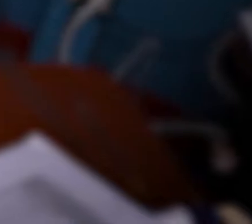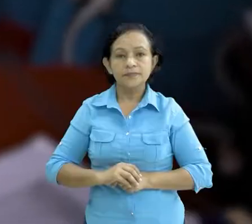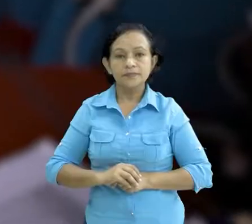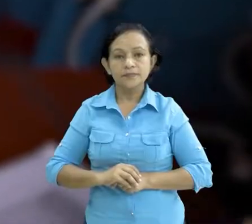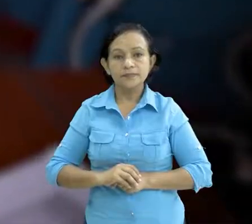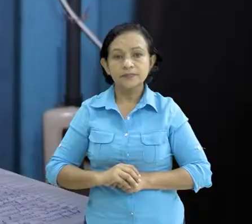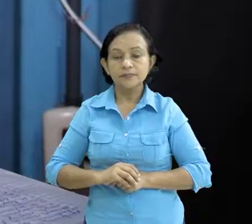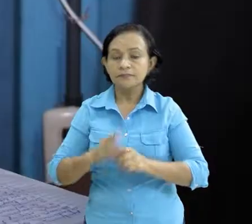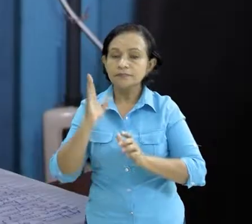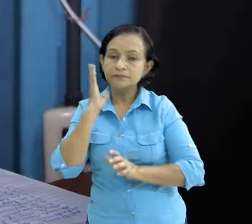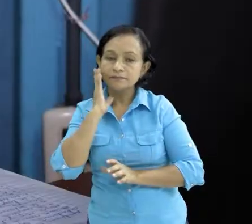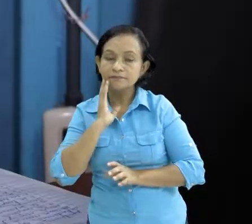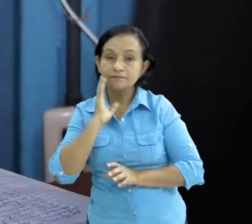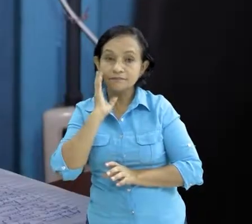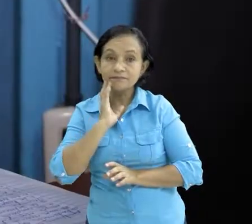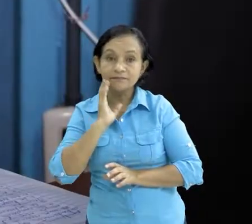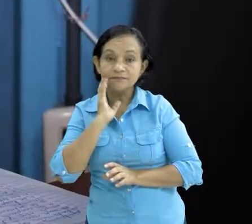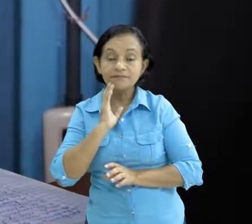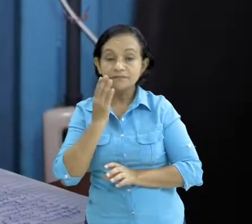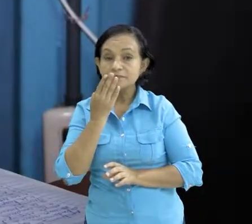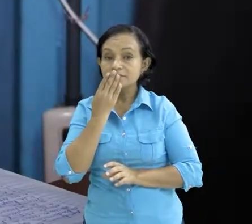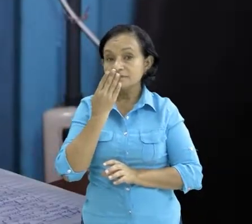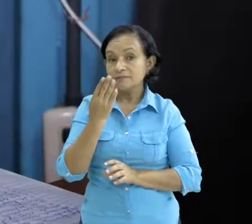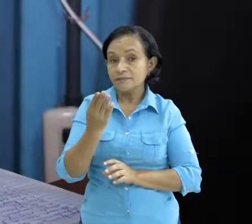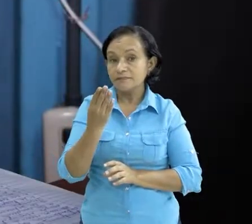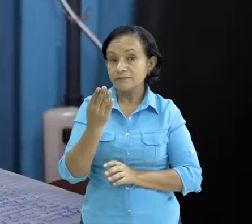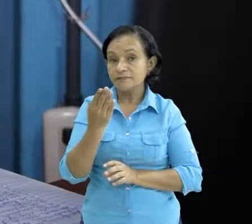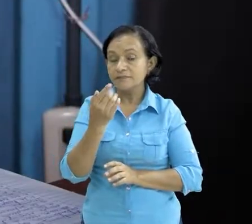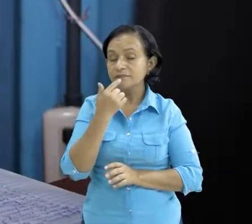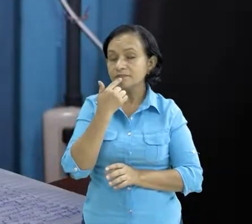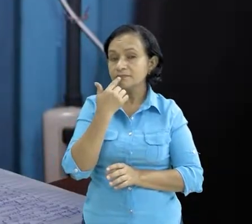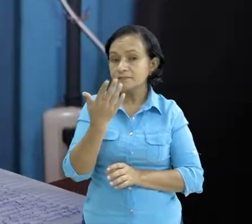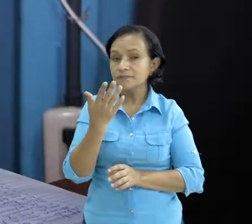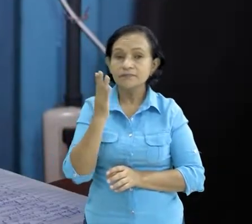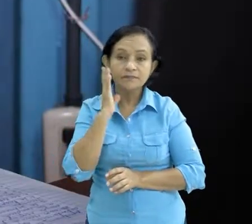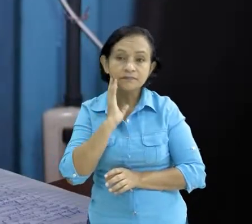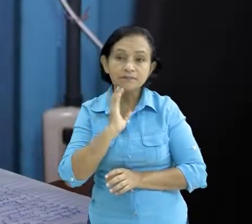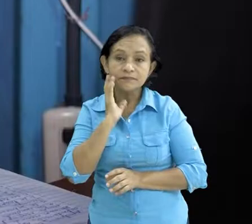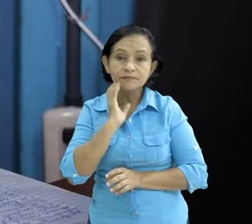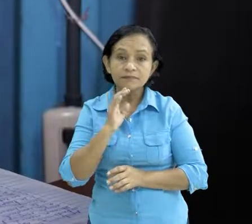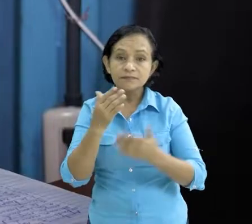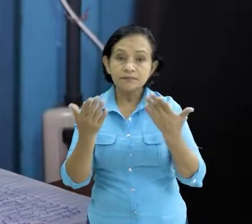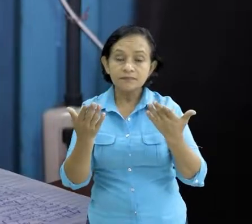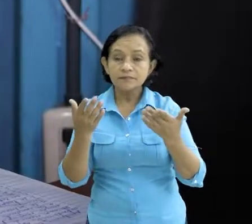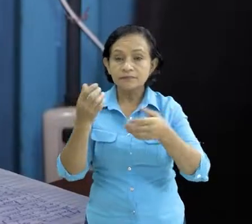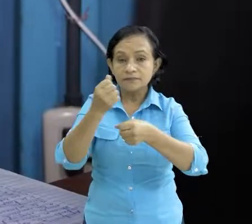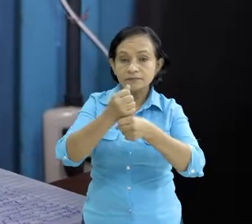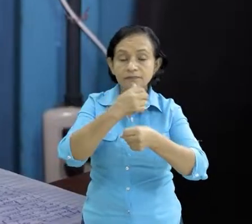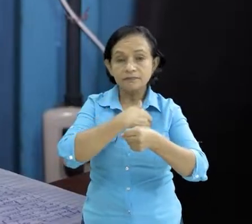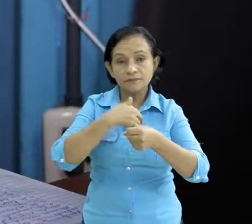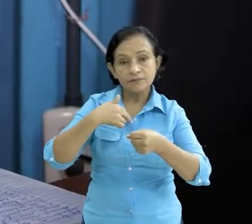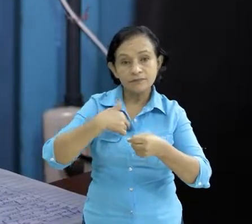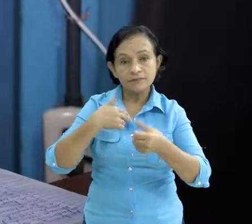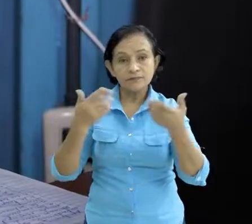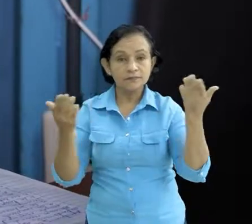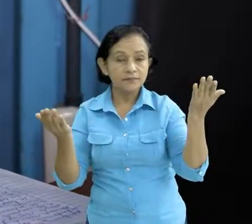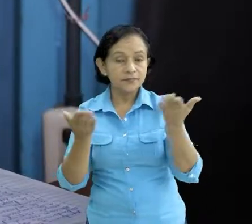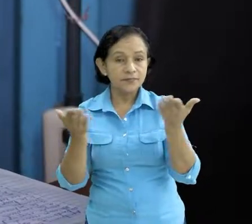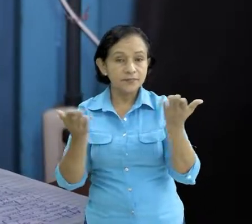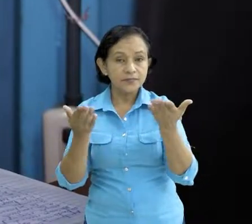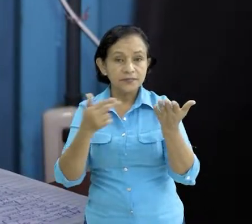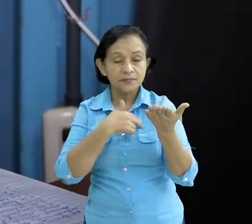es una experiencia muy positiva pues porque aparte de que es una función ¿verdad? como